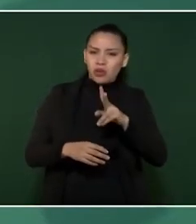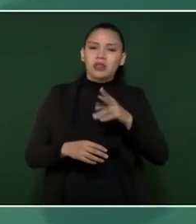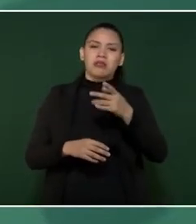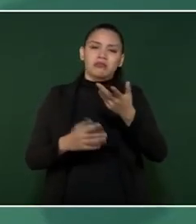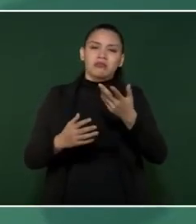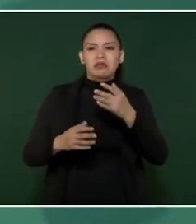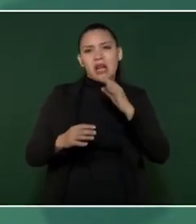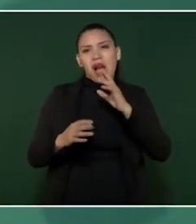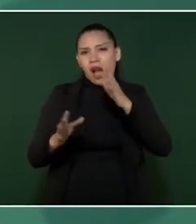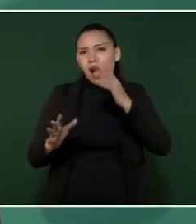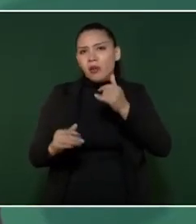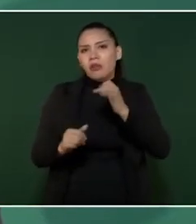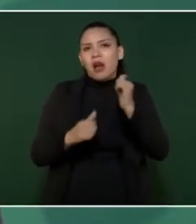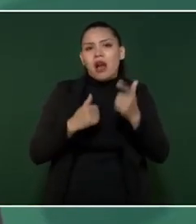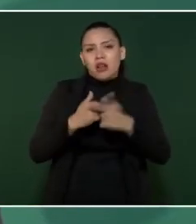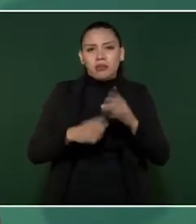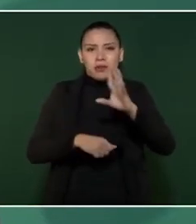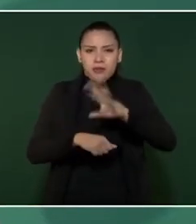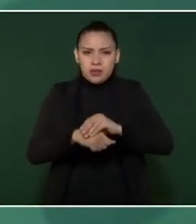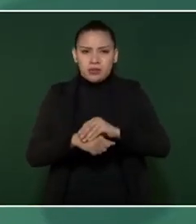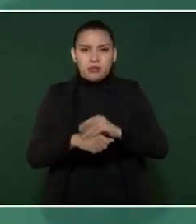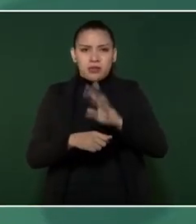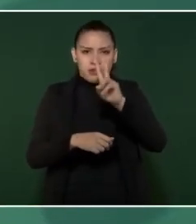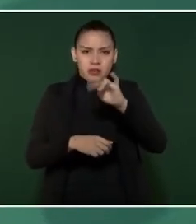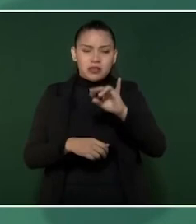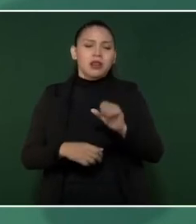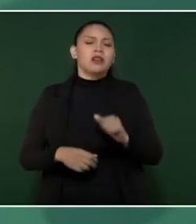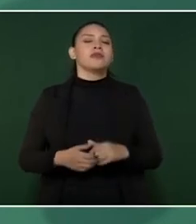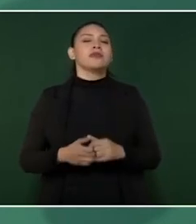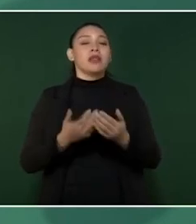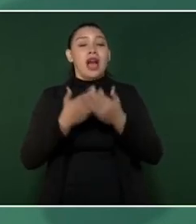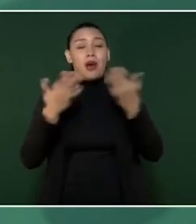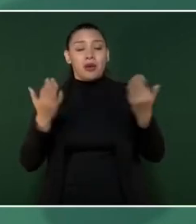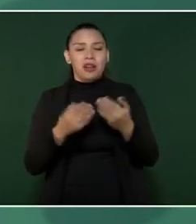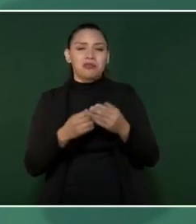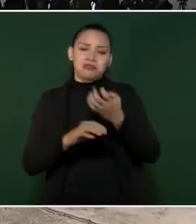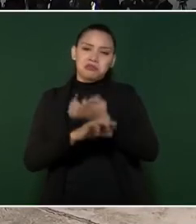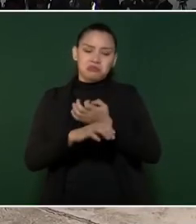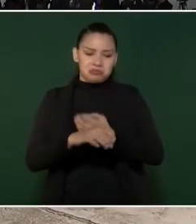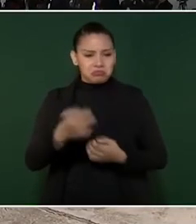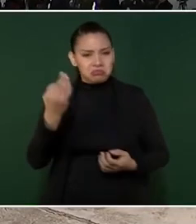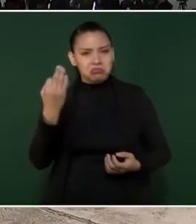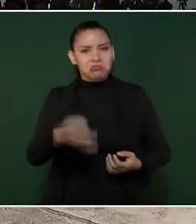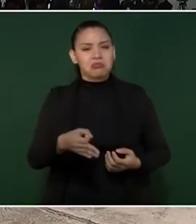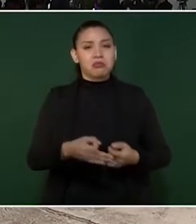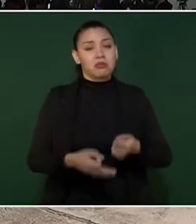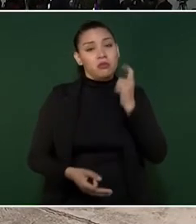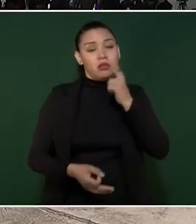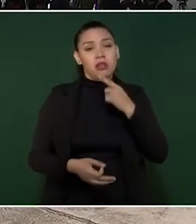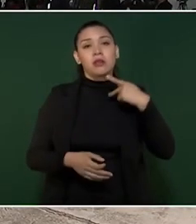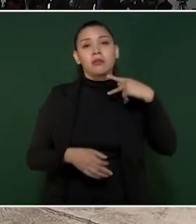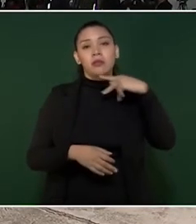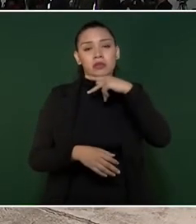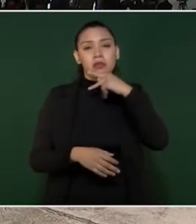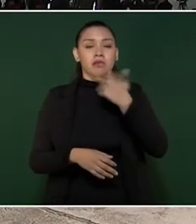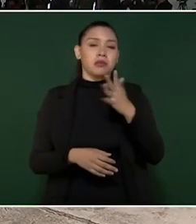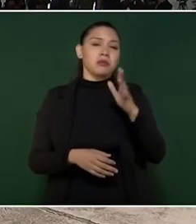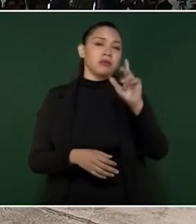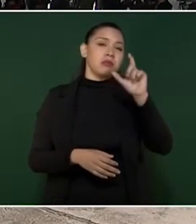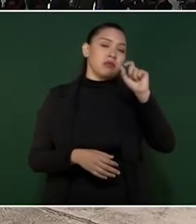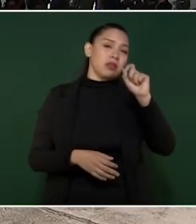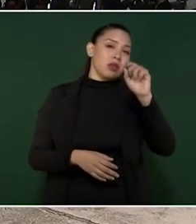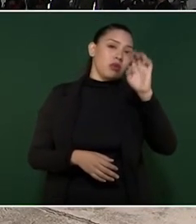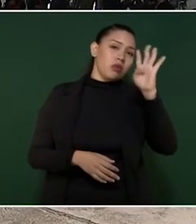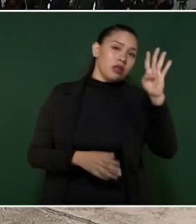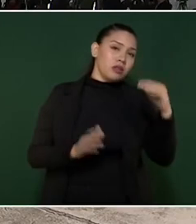Unidos aceptó empezar un programa, que son 24 mil autorizaciones o